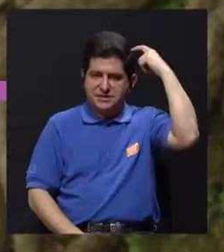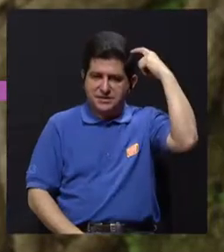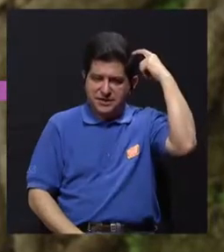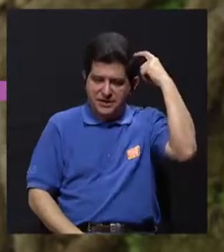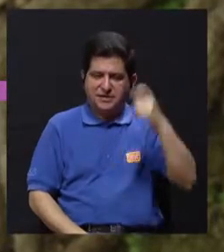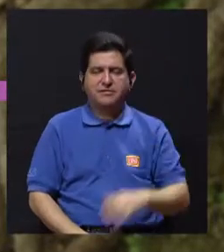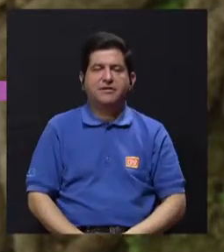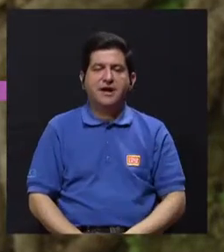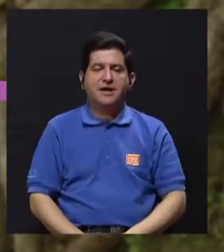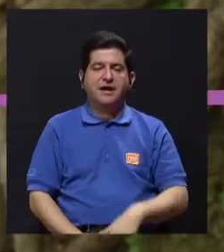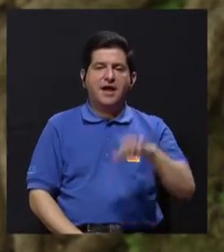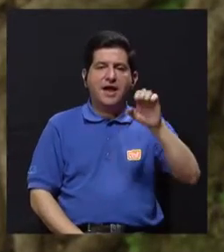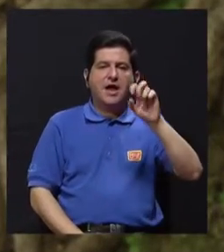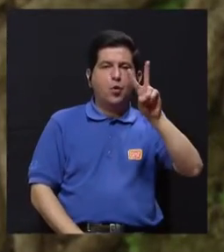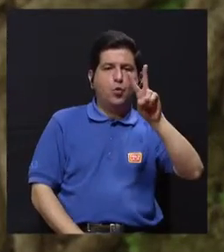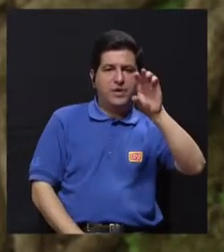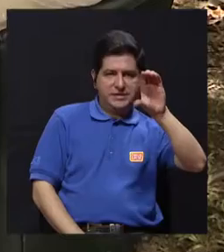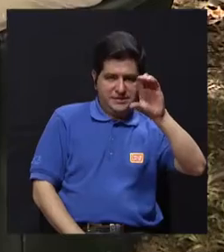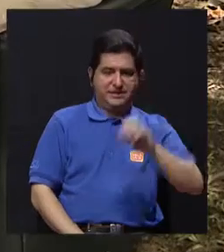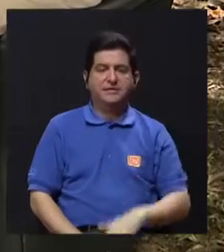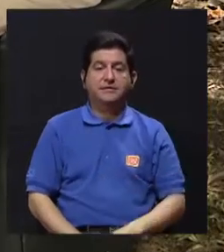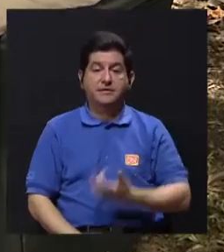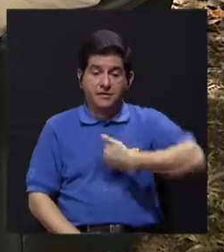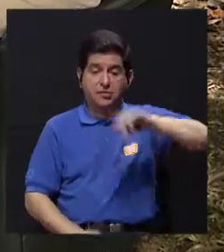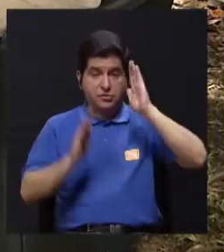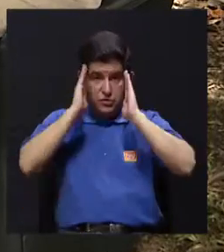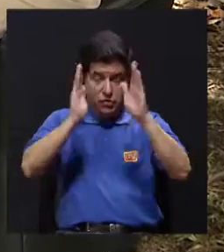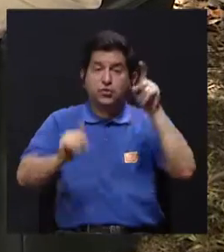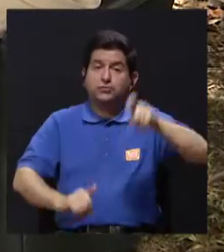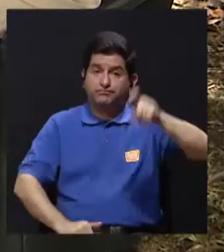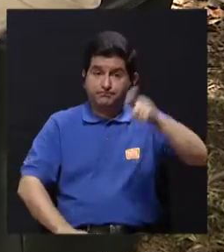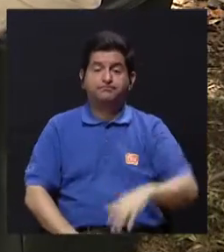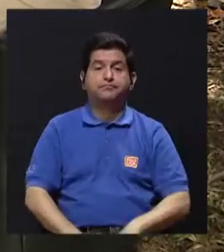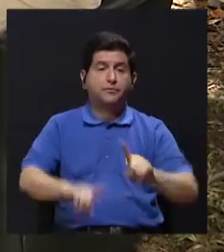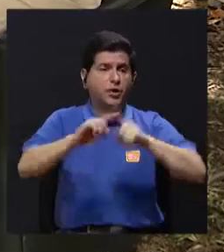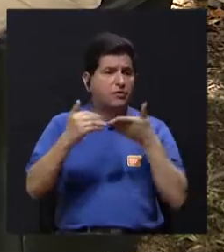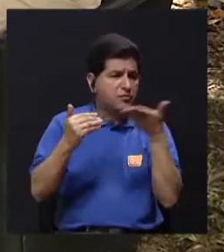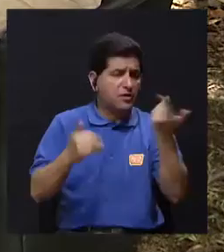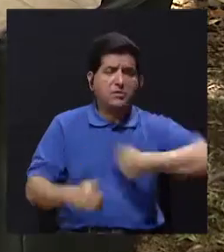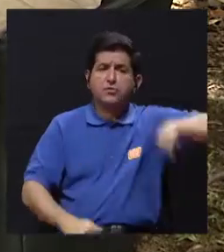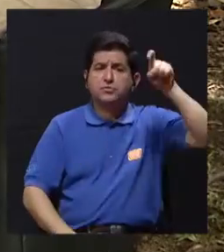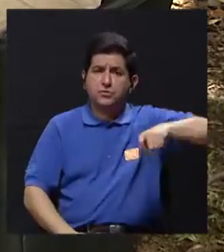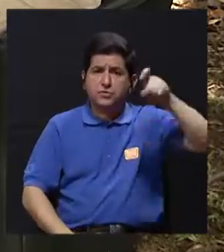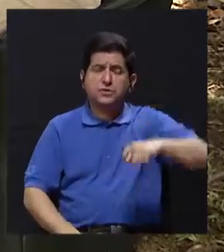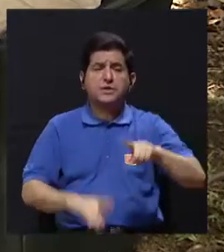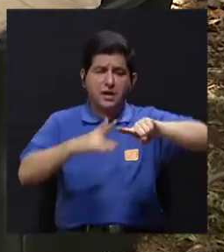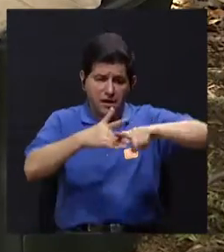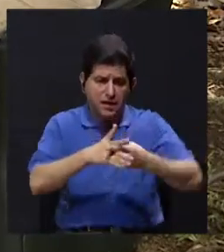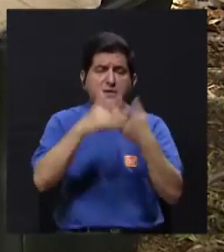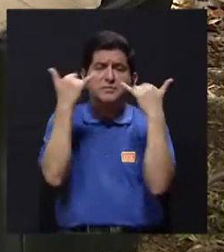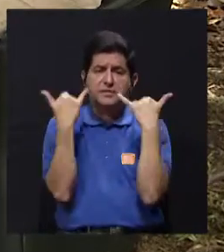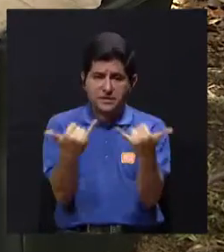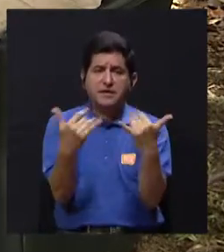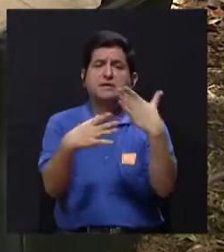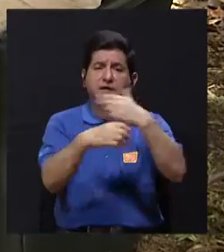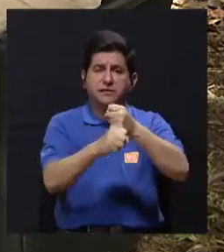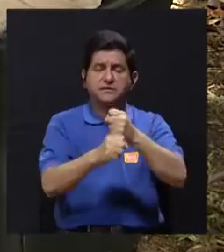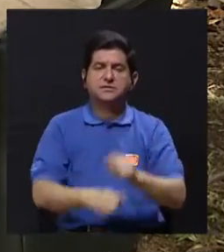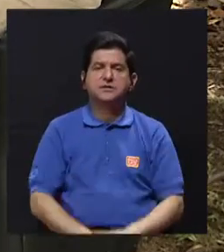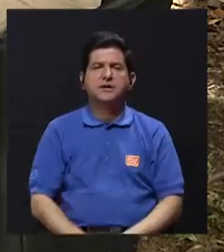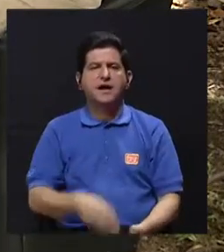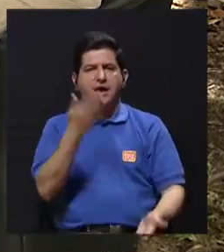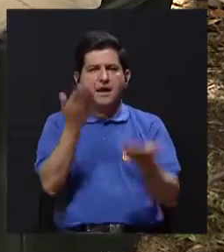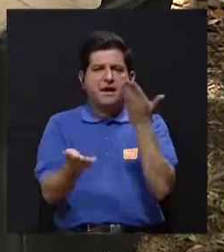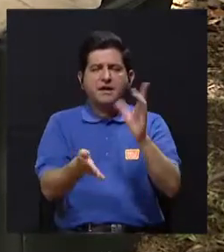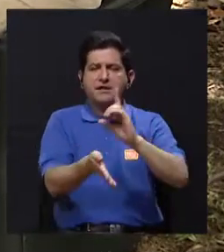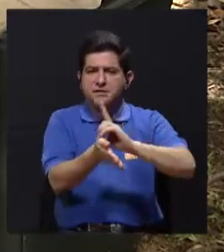cerebrovascular en este sentido. Entonces, ahí es donde yo creo que nosotros deberíamos poner atención. Y hay muchas cosas que nosotros deberíamos